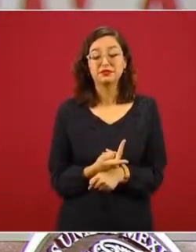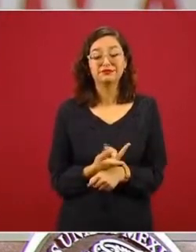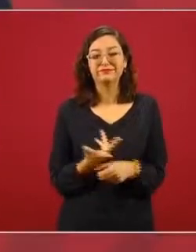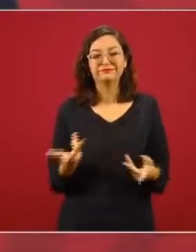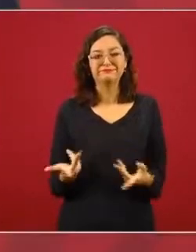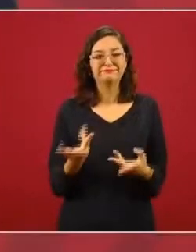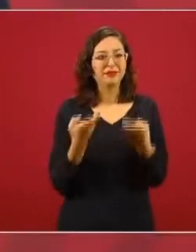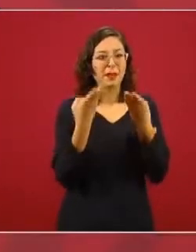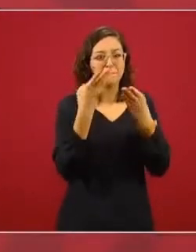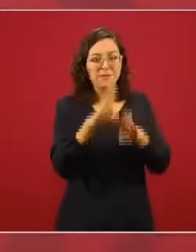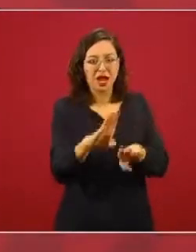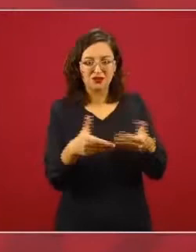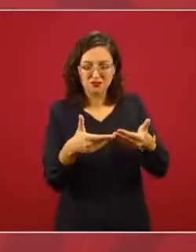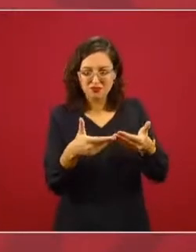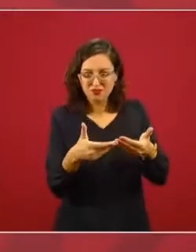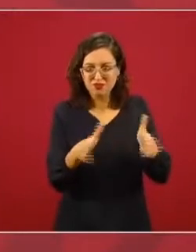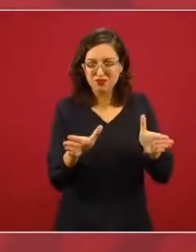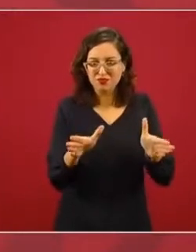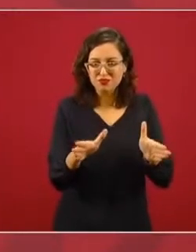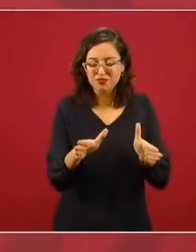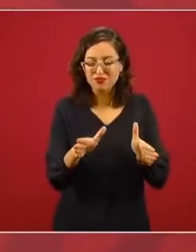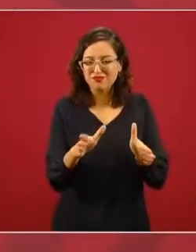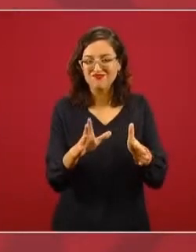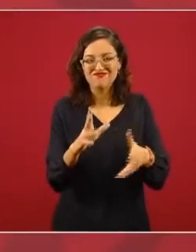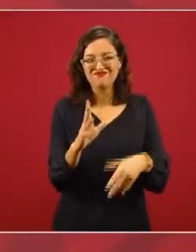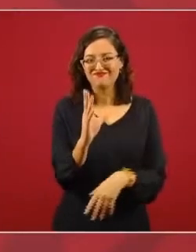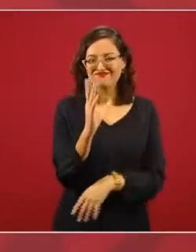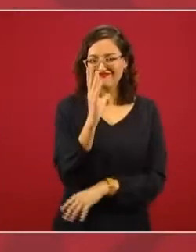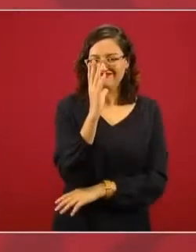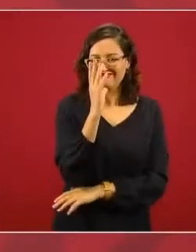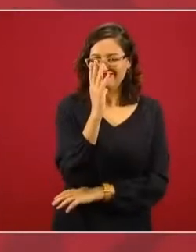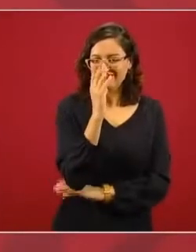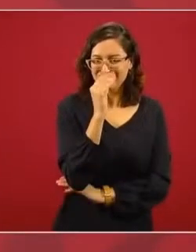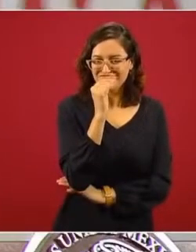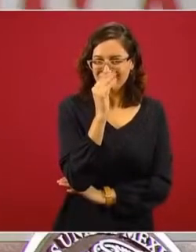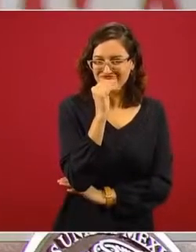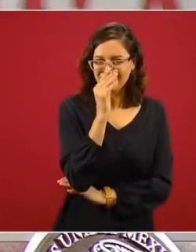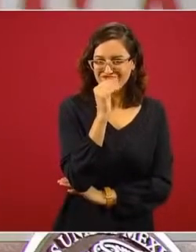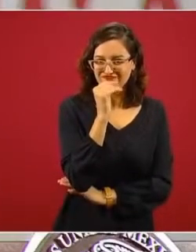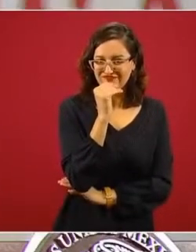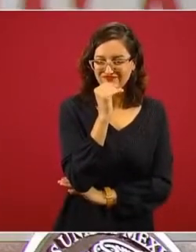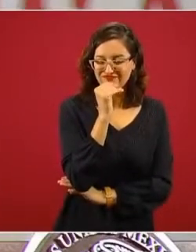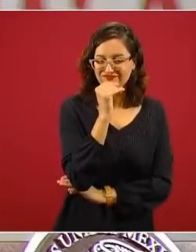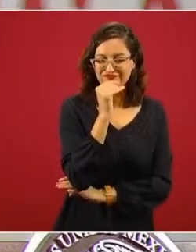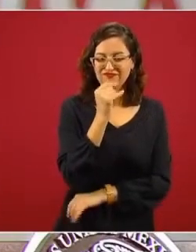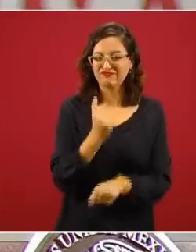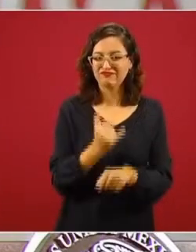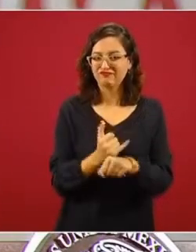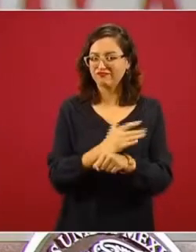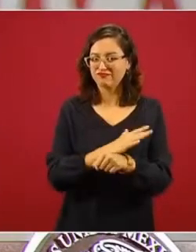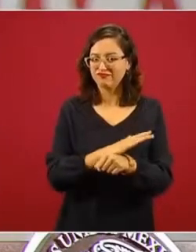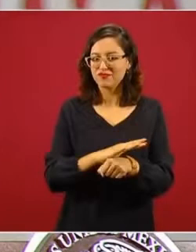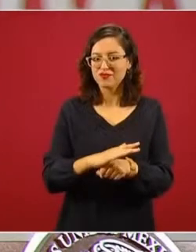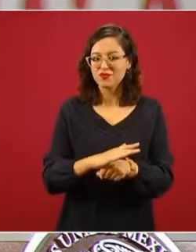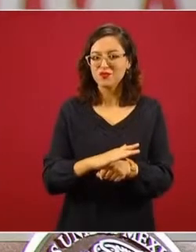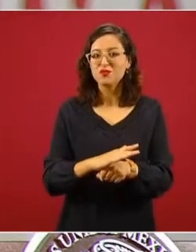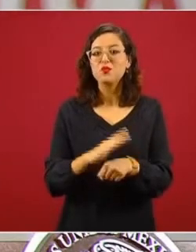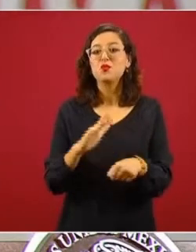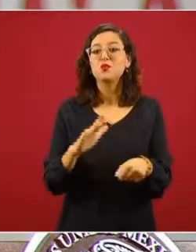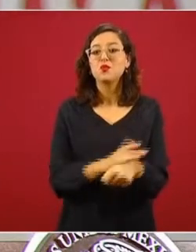con una tarjeta bancaria porque